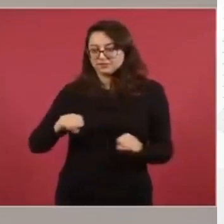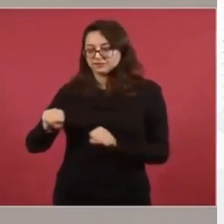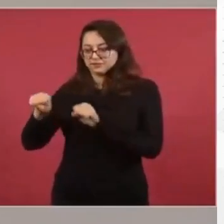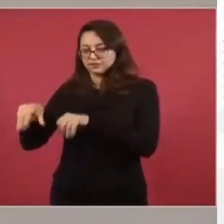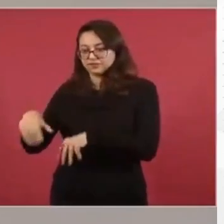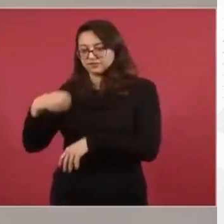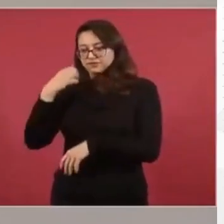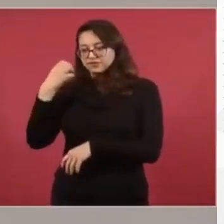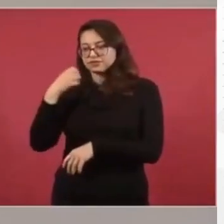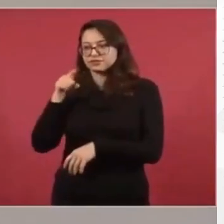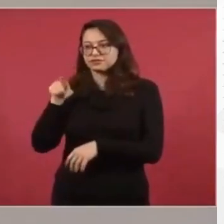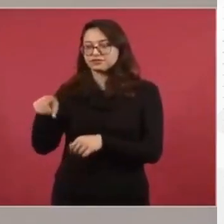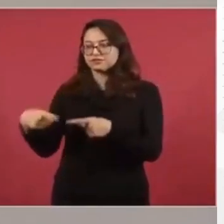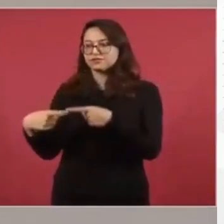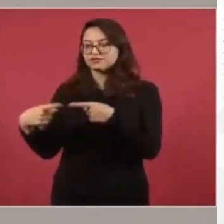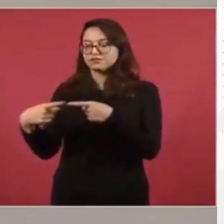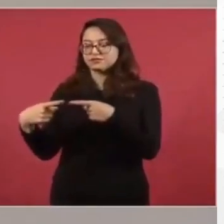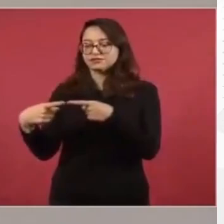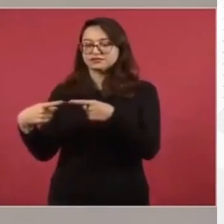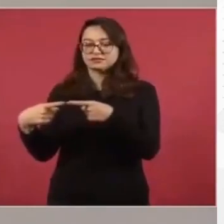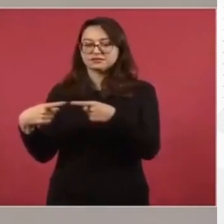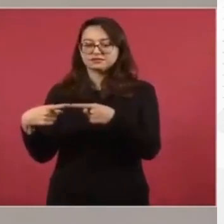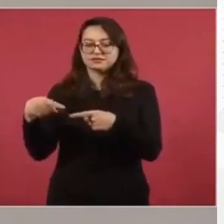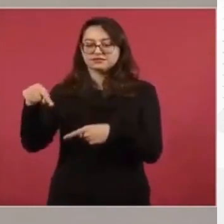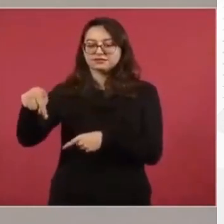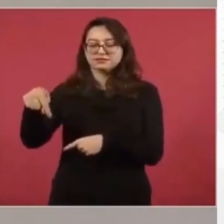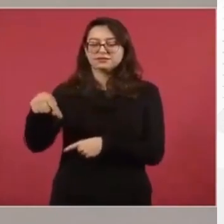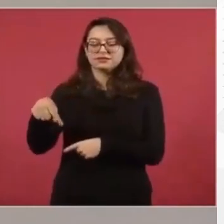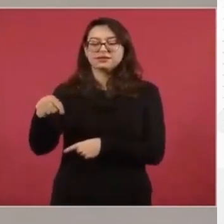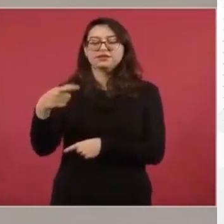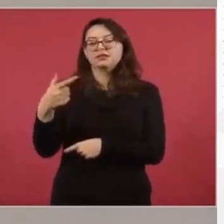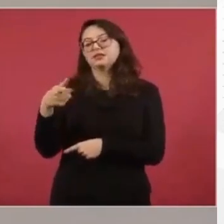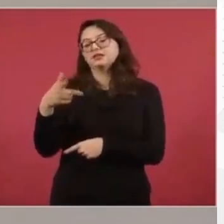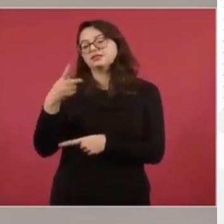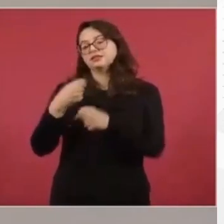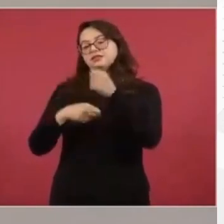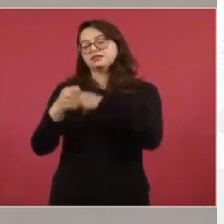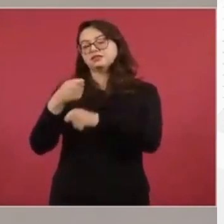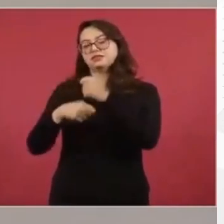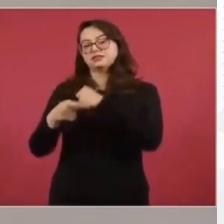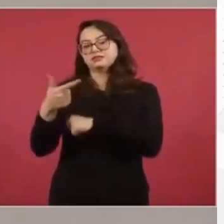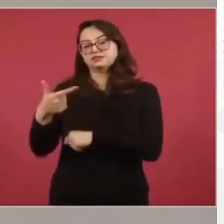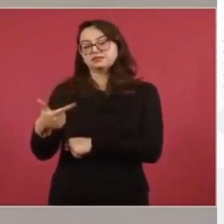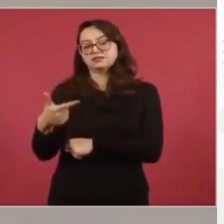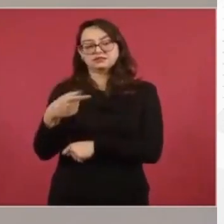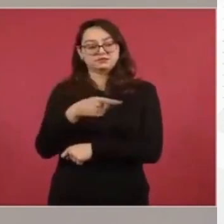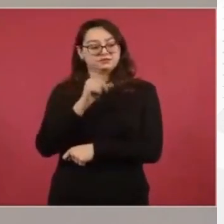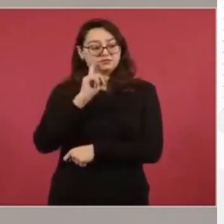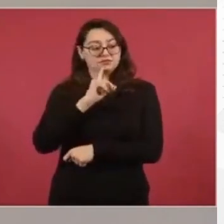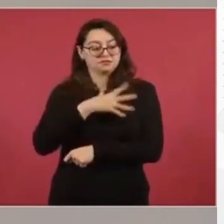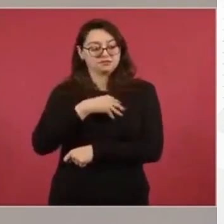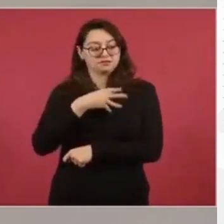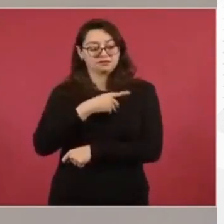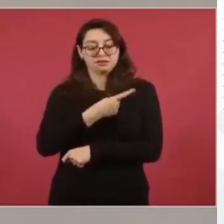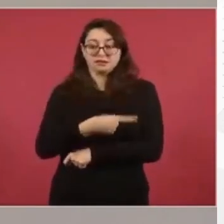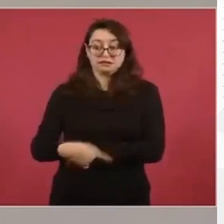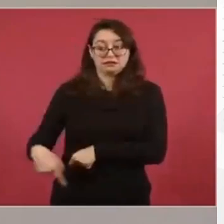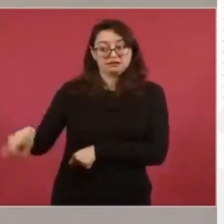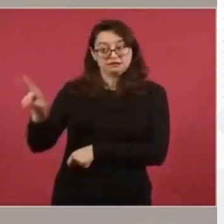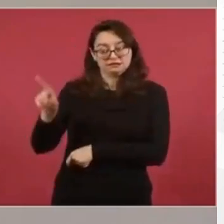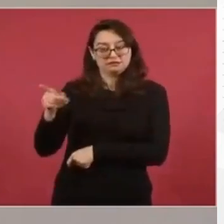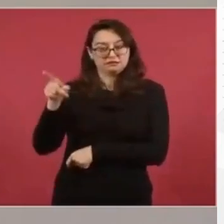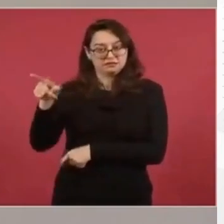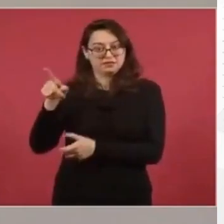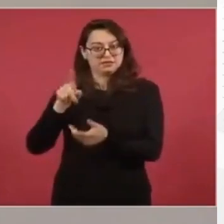-Eleven en esa esquina de Enrique Díaz de León y Vallarta. Mi hija se baja a la camioneta para dirigirse